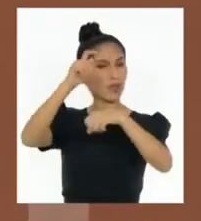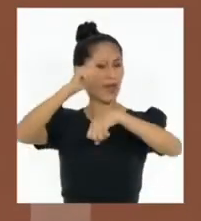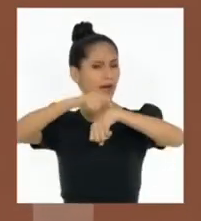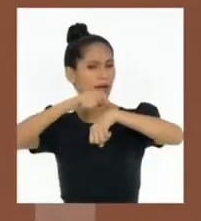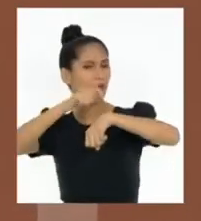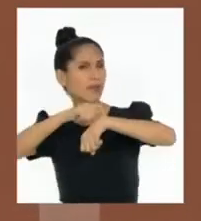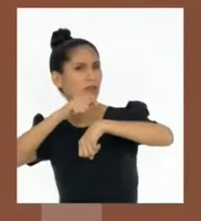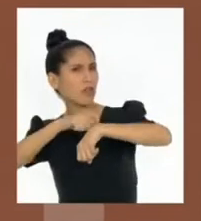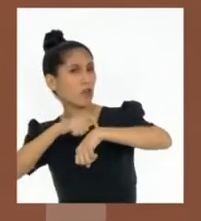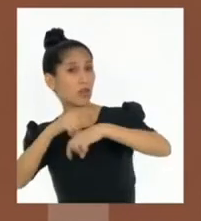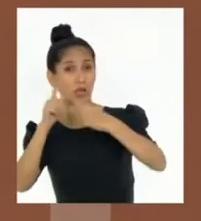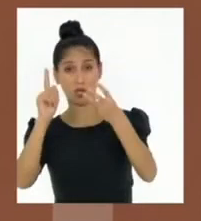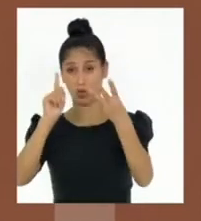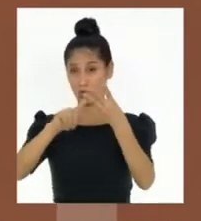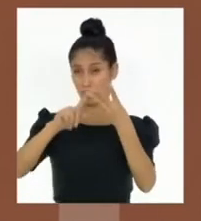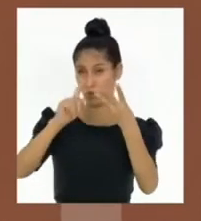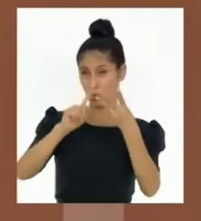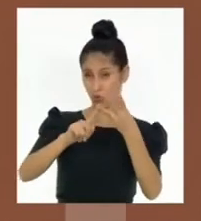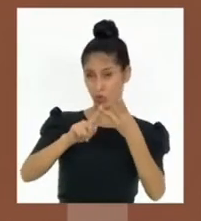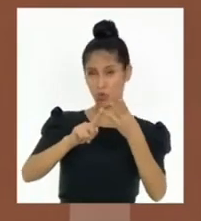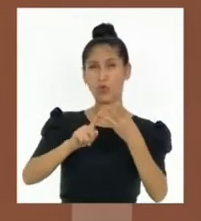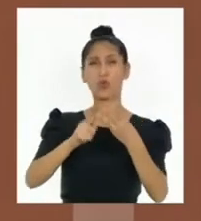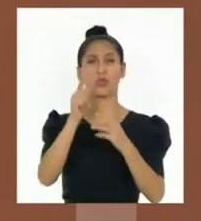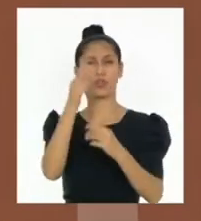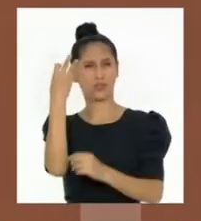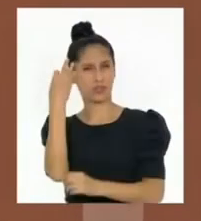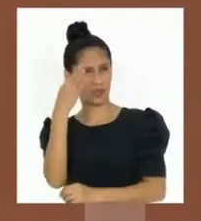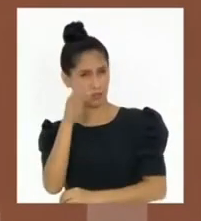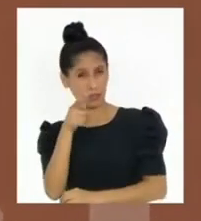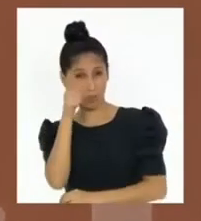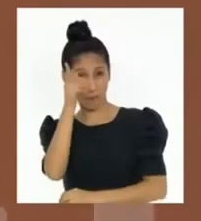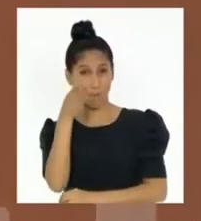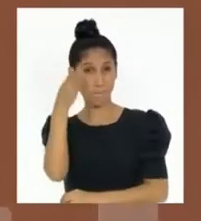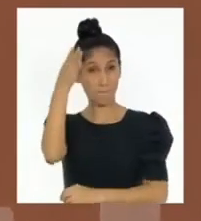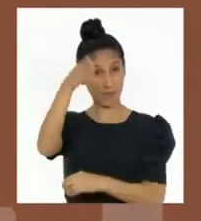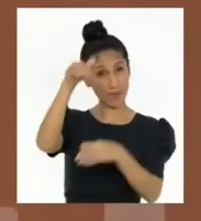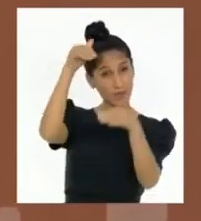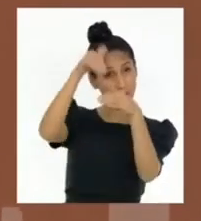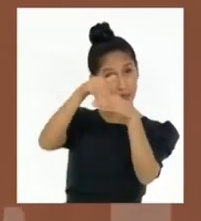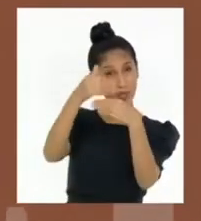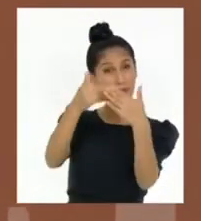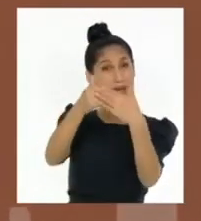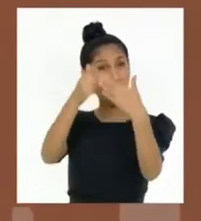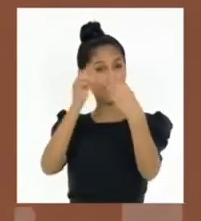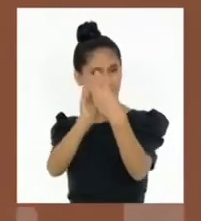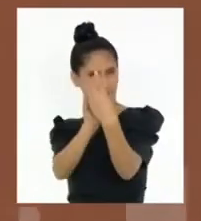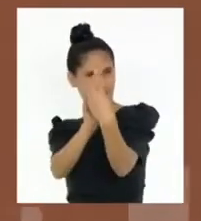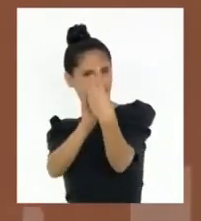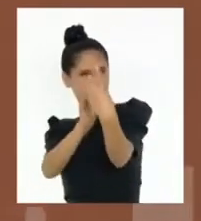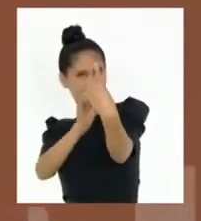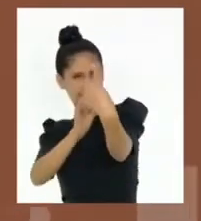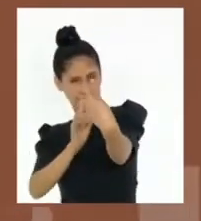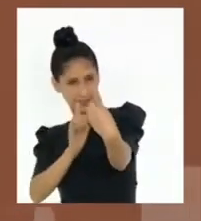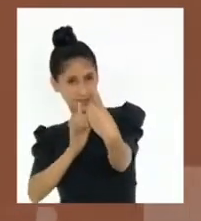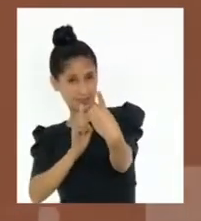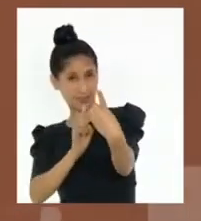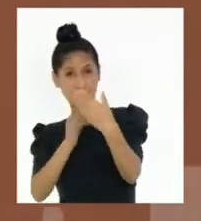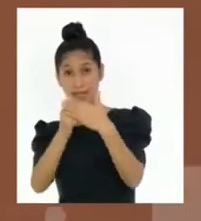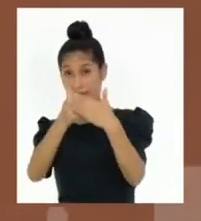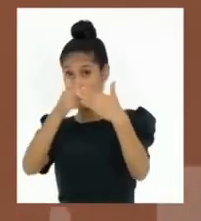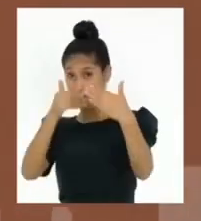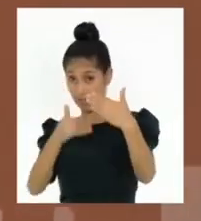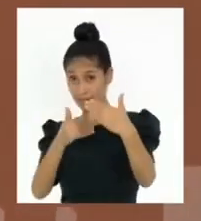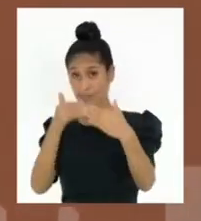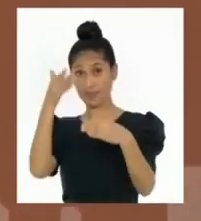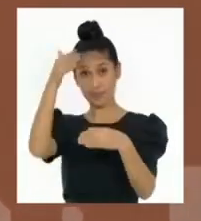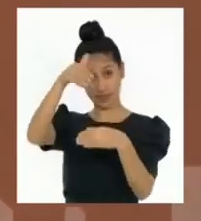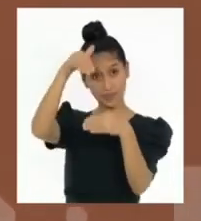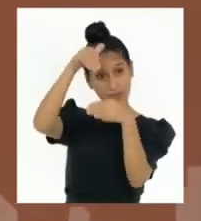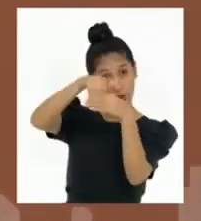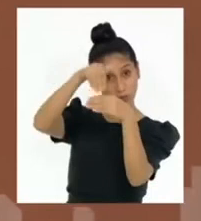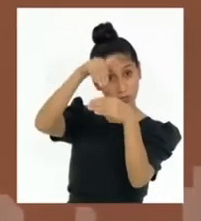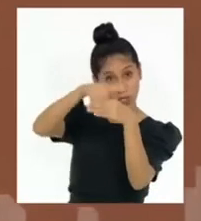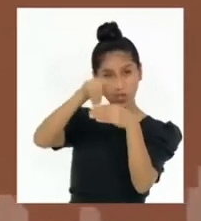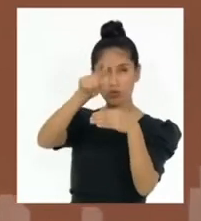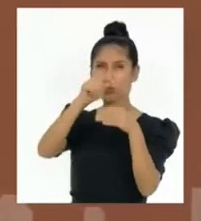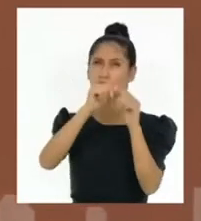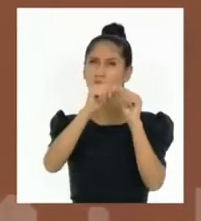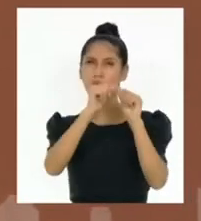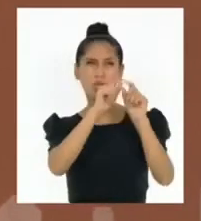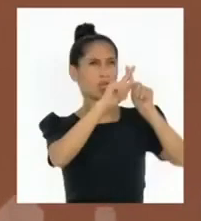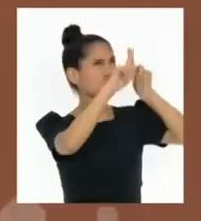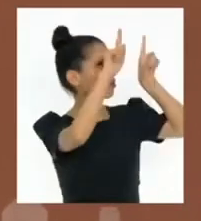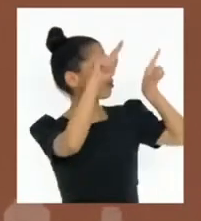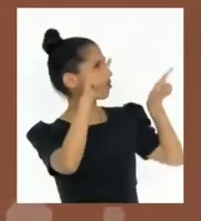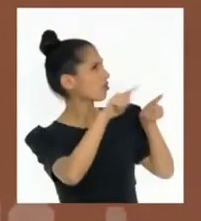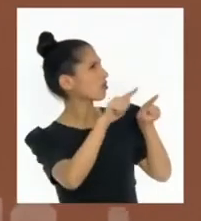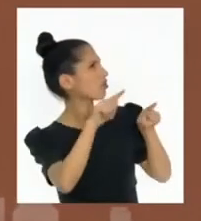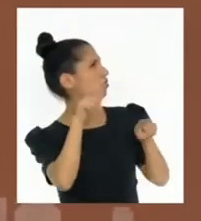trato preferente. Mantén siempre la distancia. Y antes de pasar a votar, revisa el número de orden en